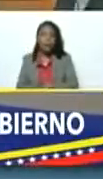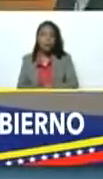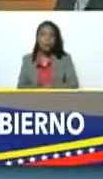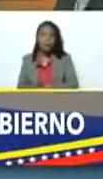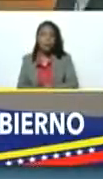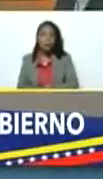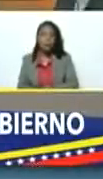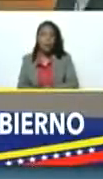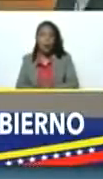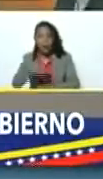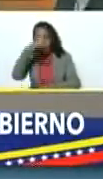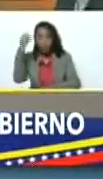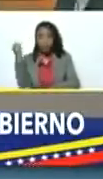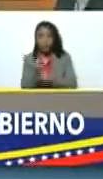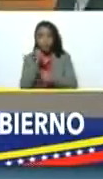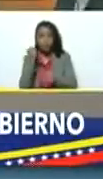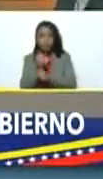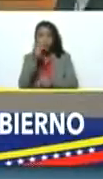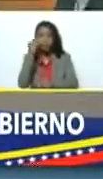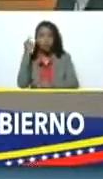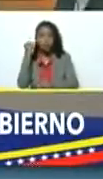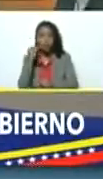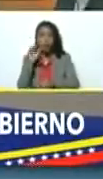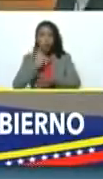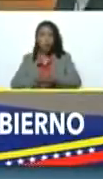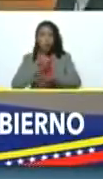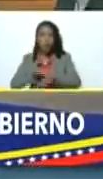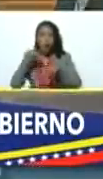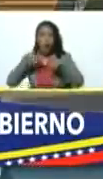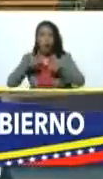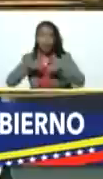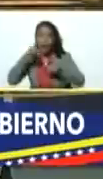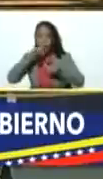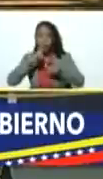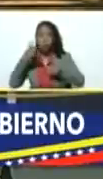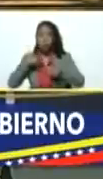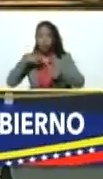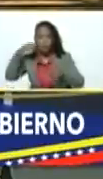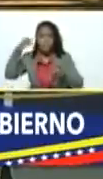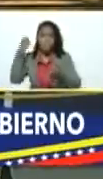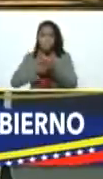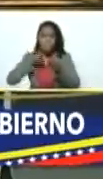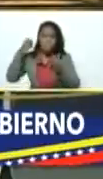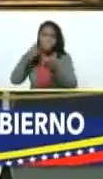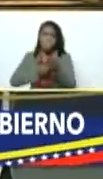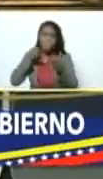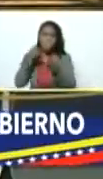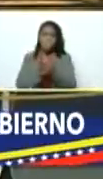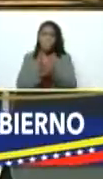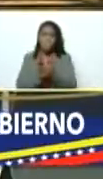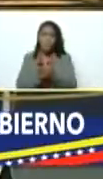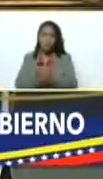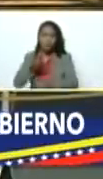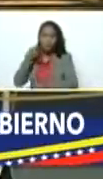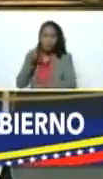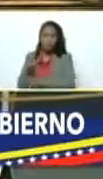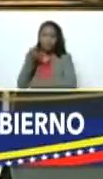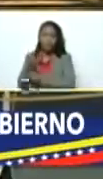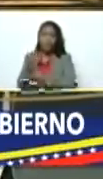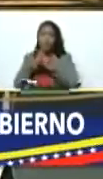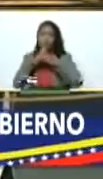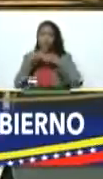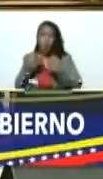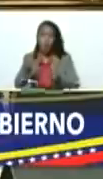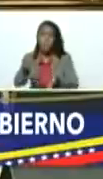para los trabajadores y trabajadoras porque este año nos hemos empeñado en salarizar todos